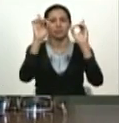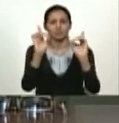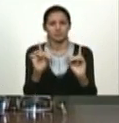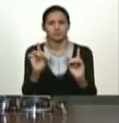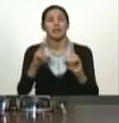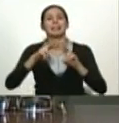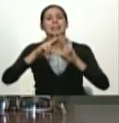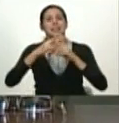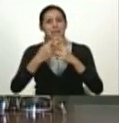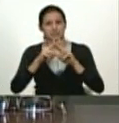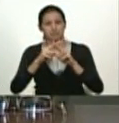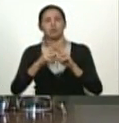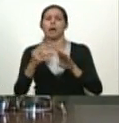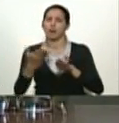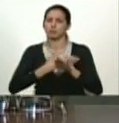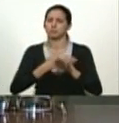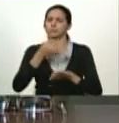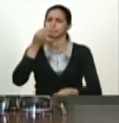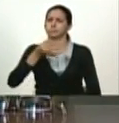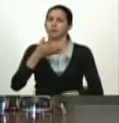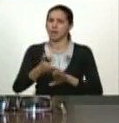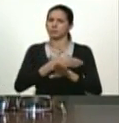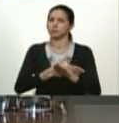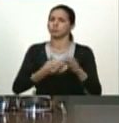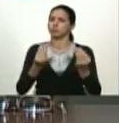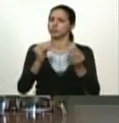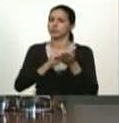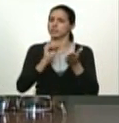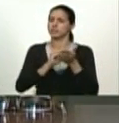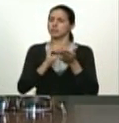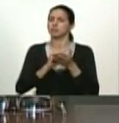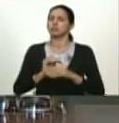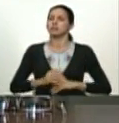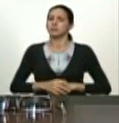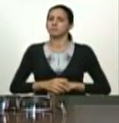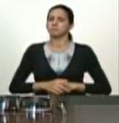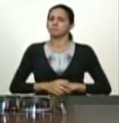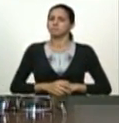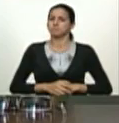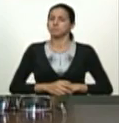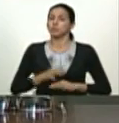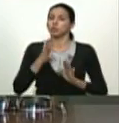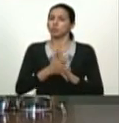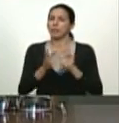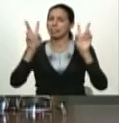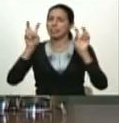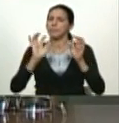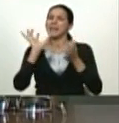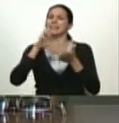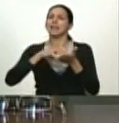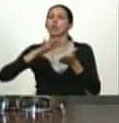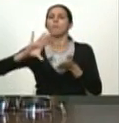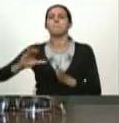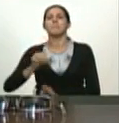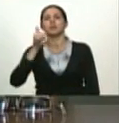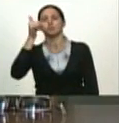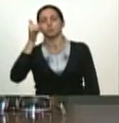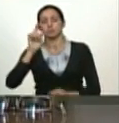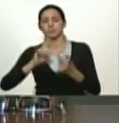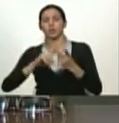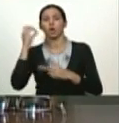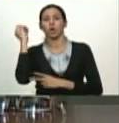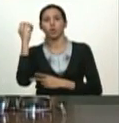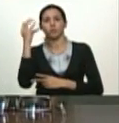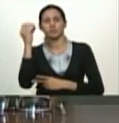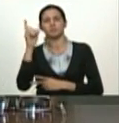taller lo hemos dado en varias oportunidades un taller de estado mayor y una conferencia magistral también